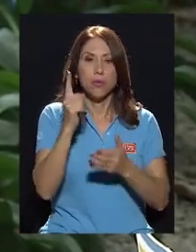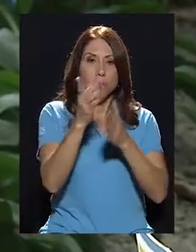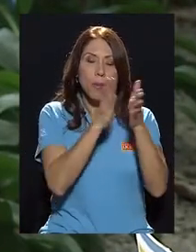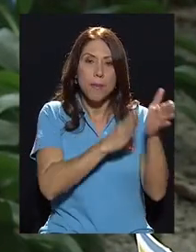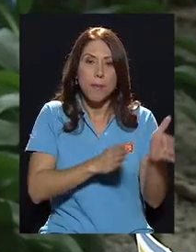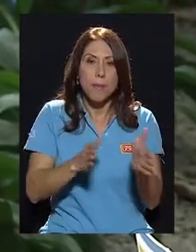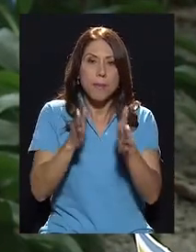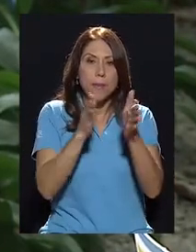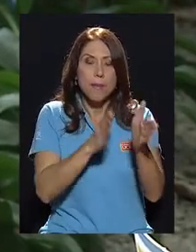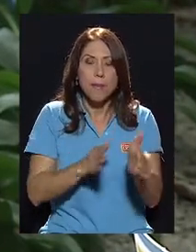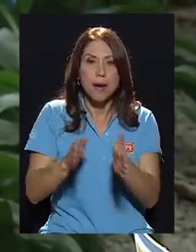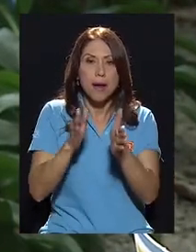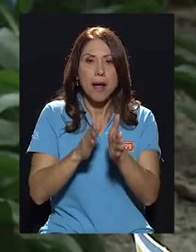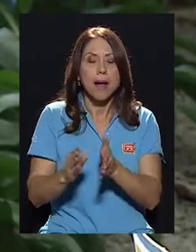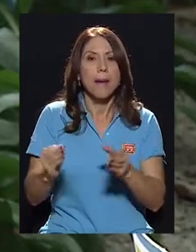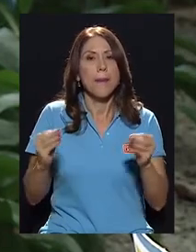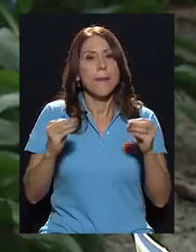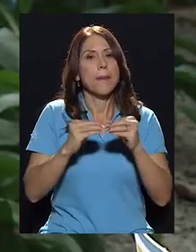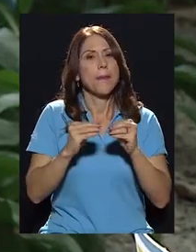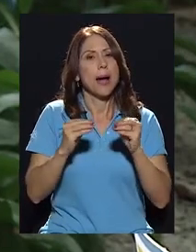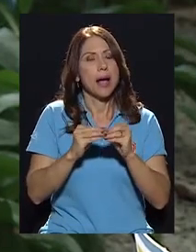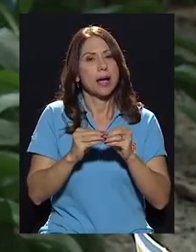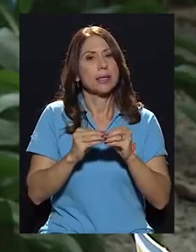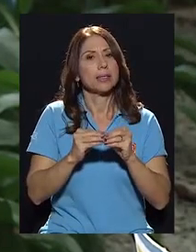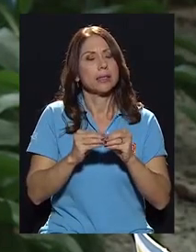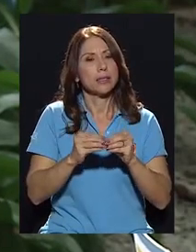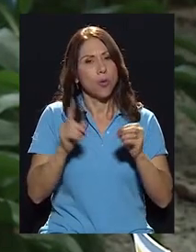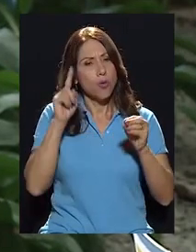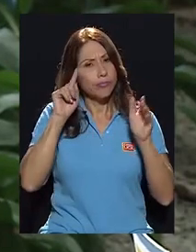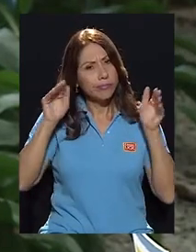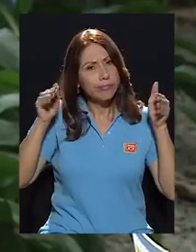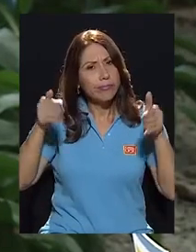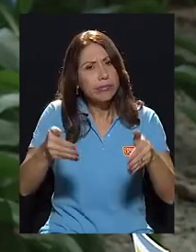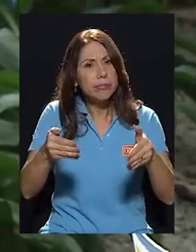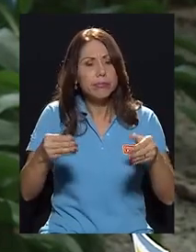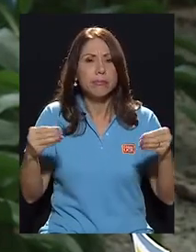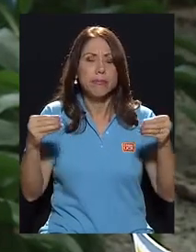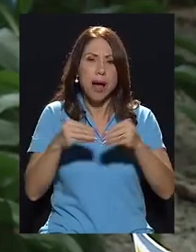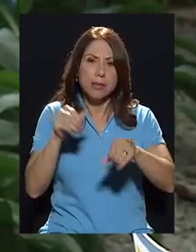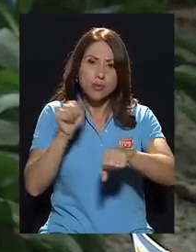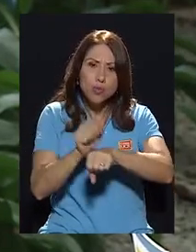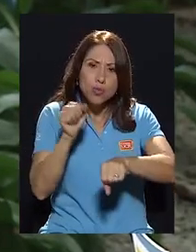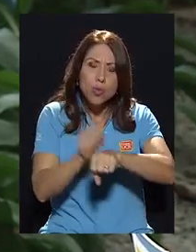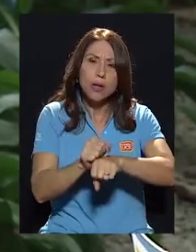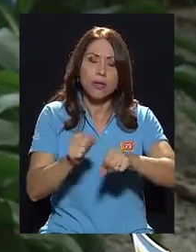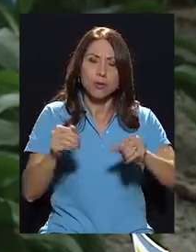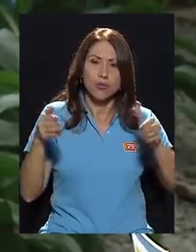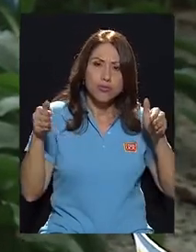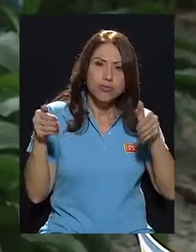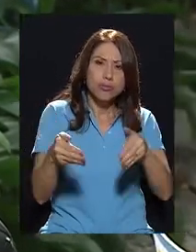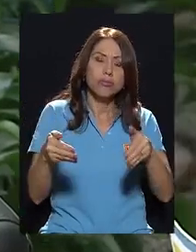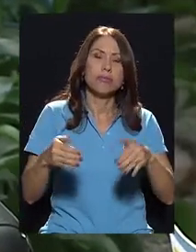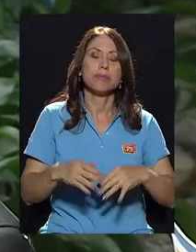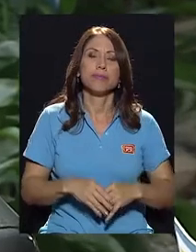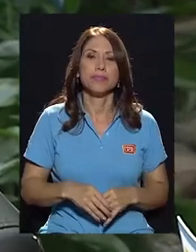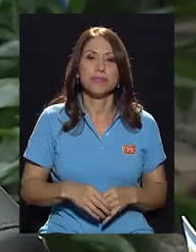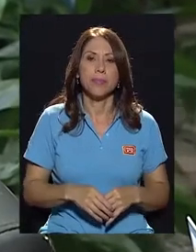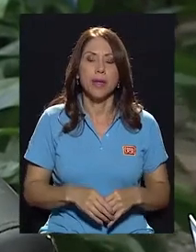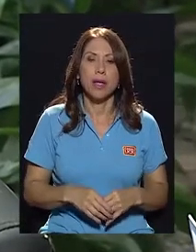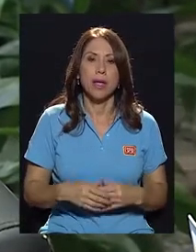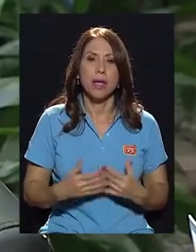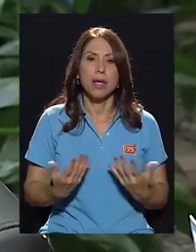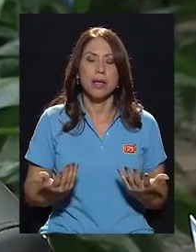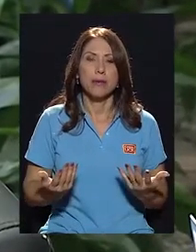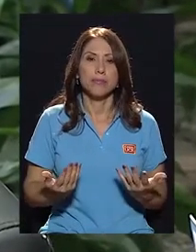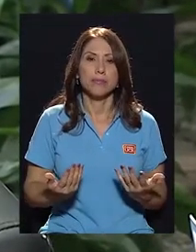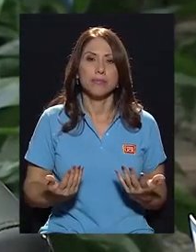plan más aterrizado, más concreto. y